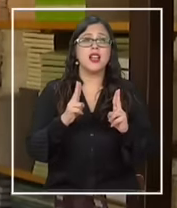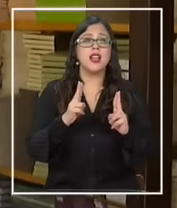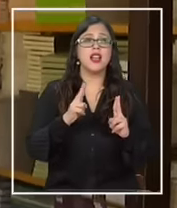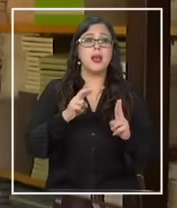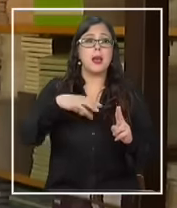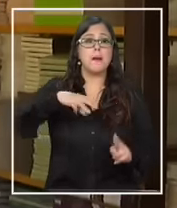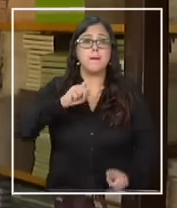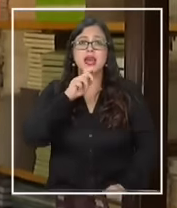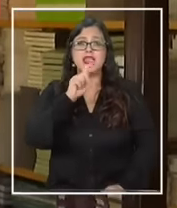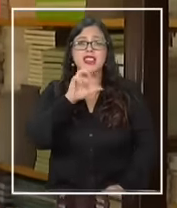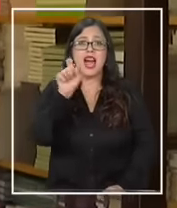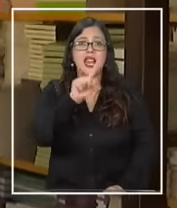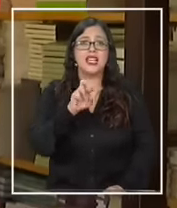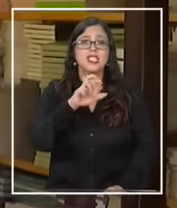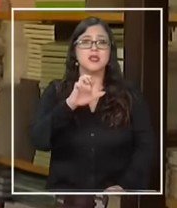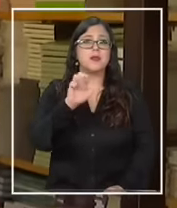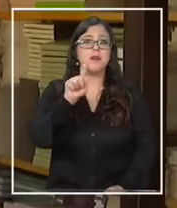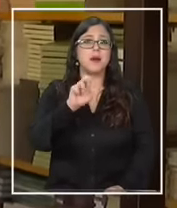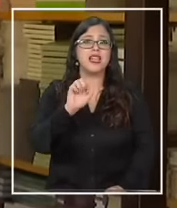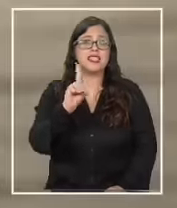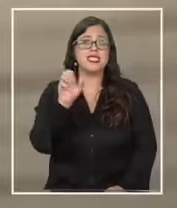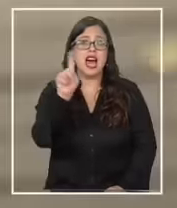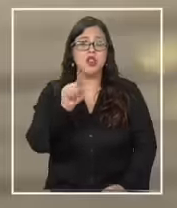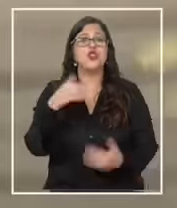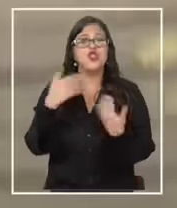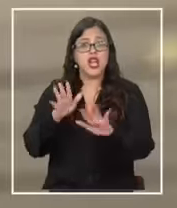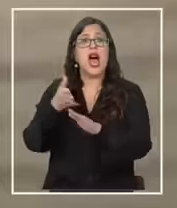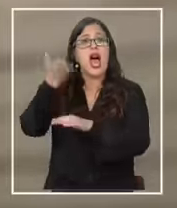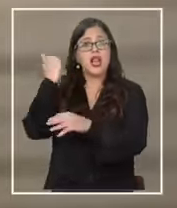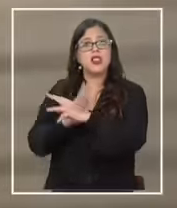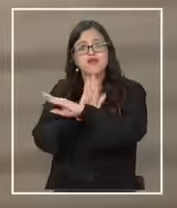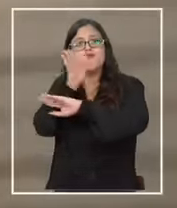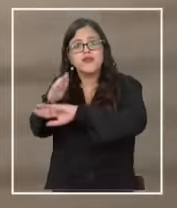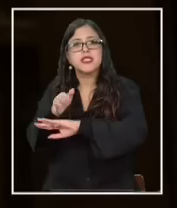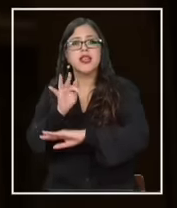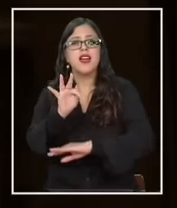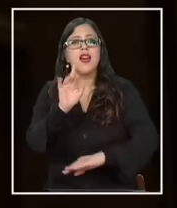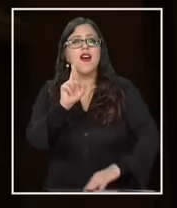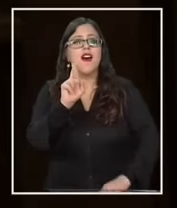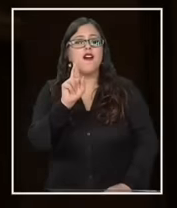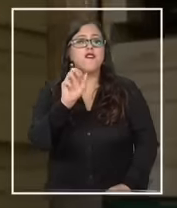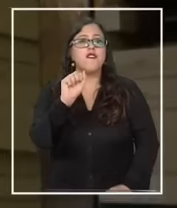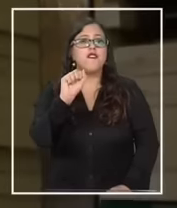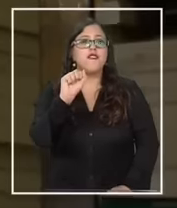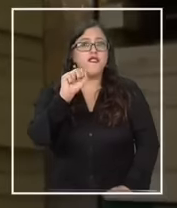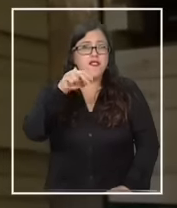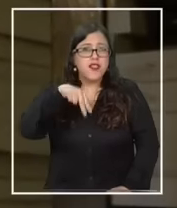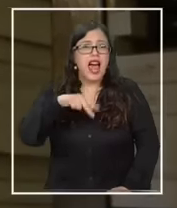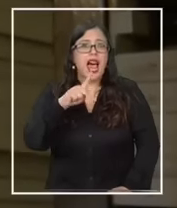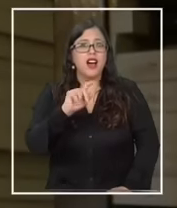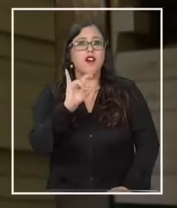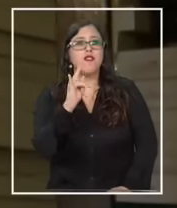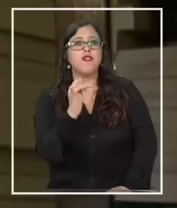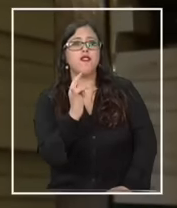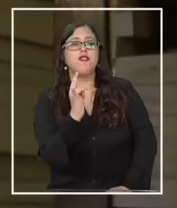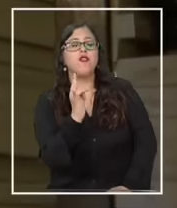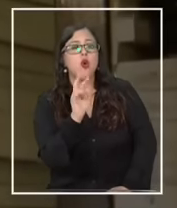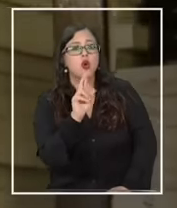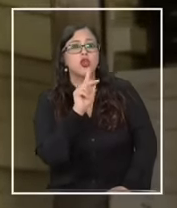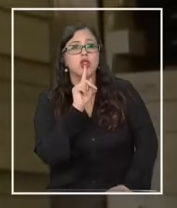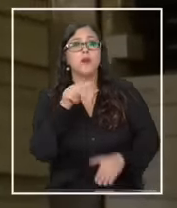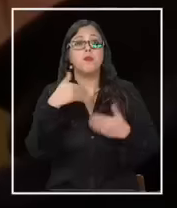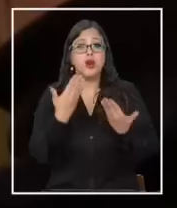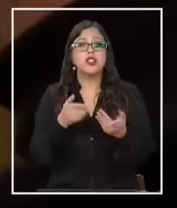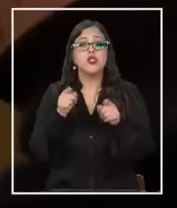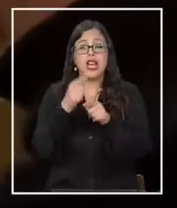promocionando sus autores ante los casi 100 países que asisten al evento por ello conoce de cerca el trabajo que por años se ha